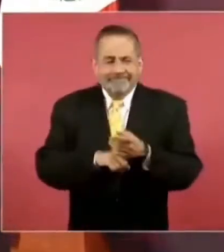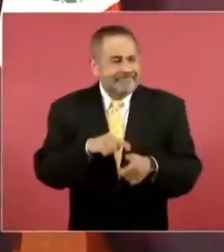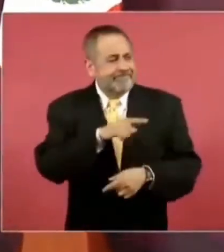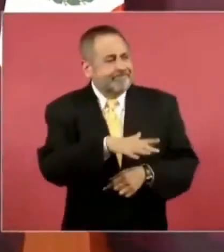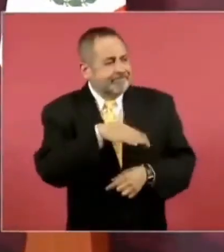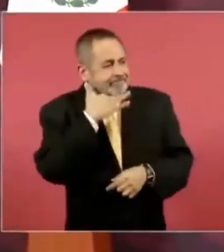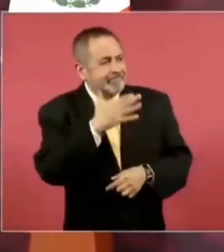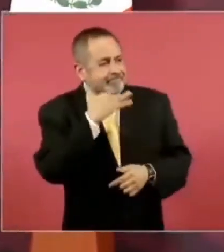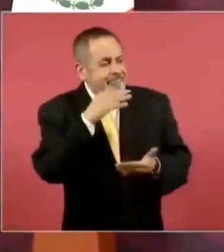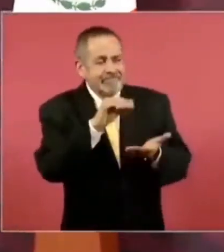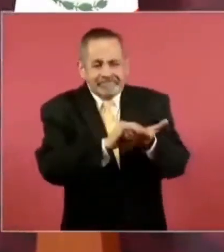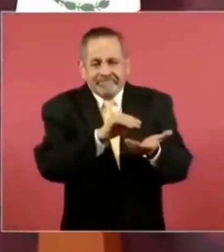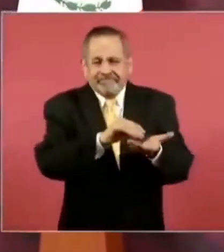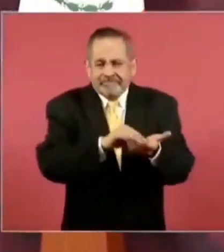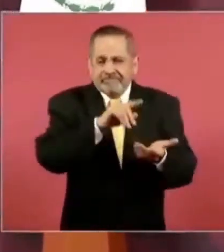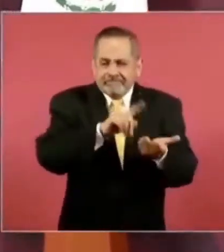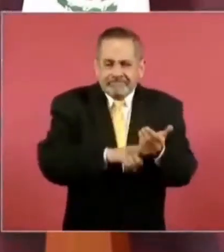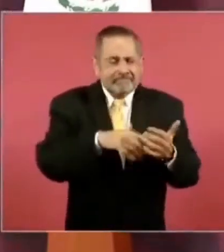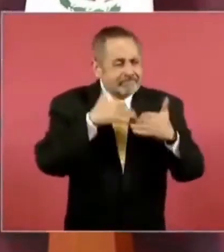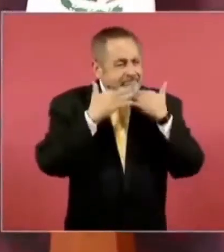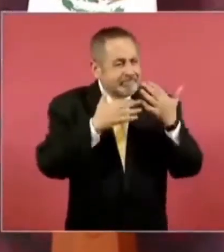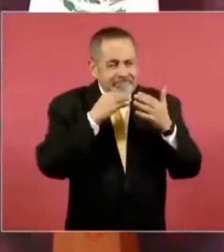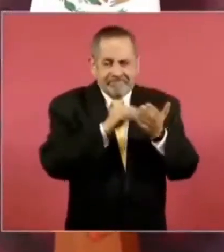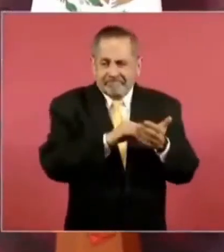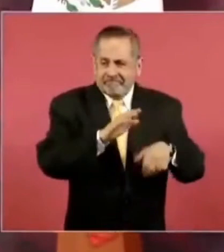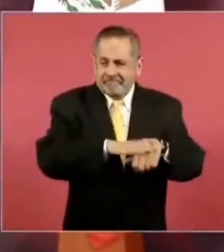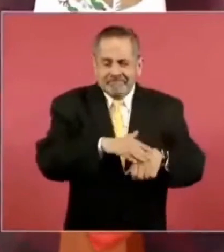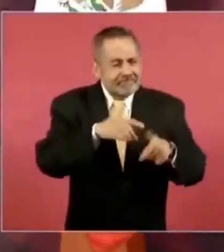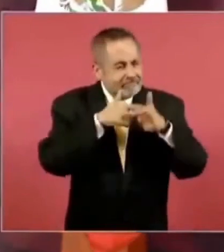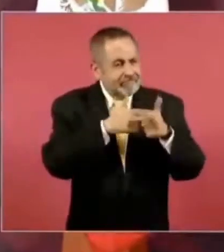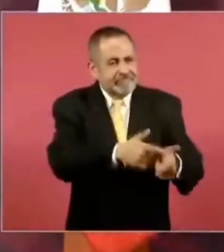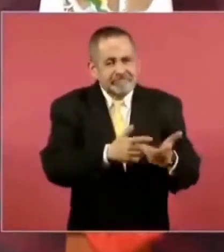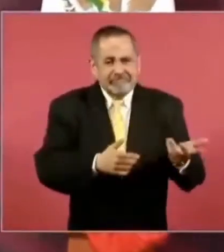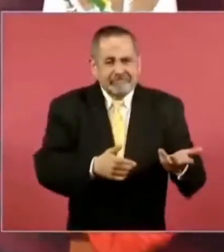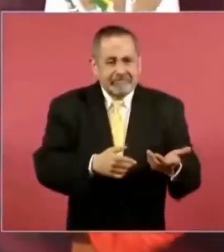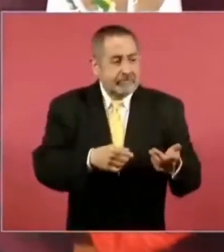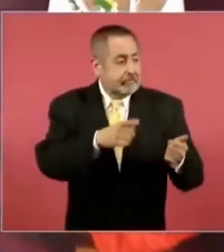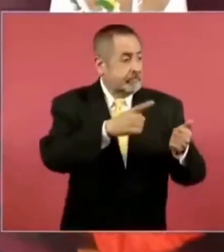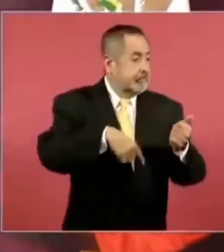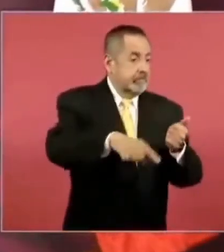de que el Poder Judicial esté al servicio